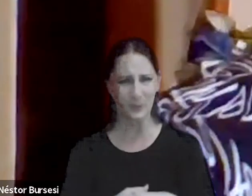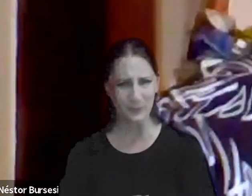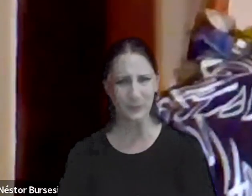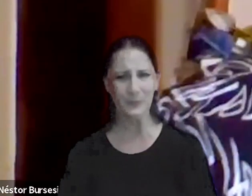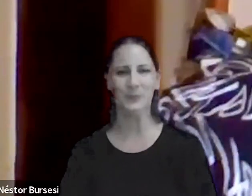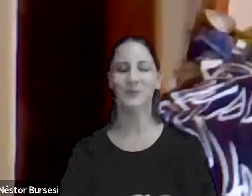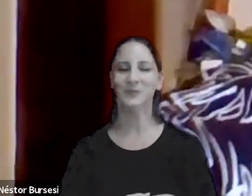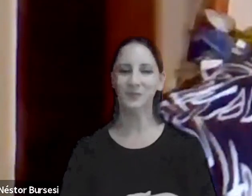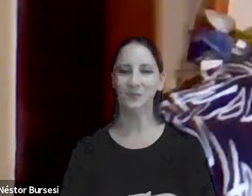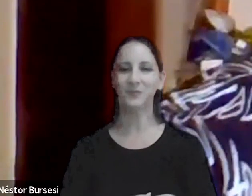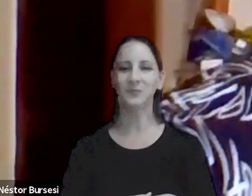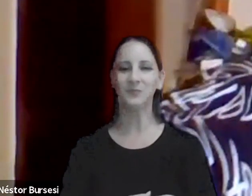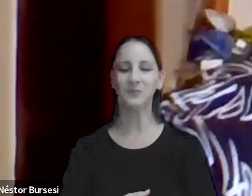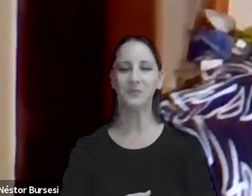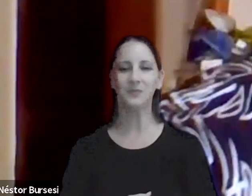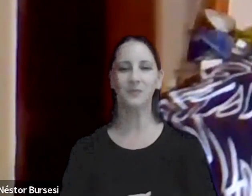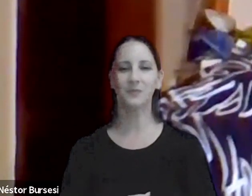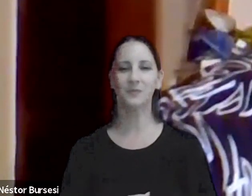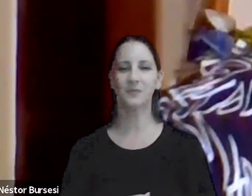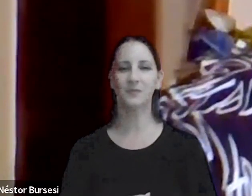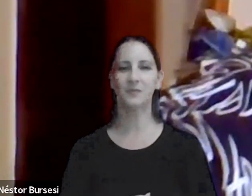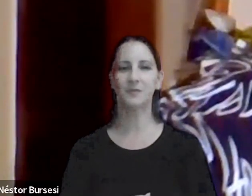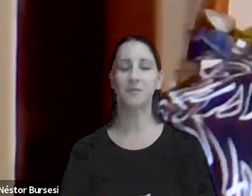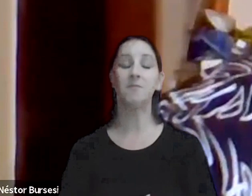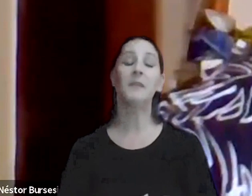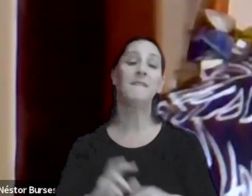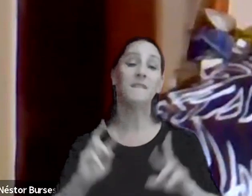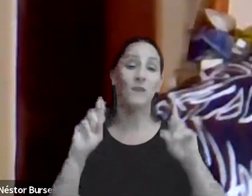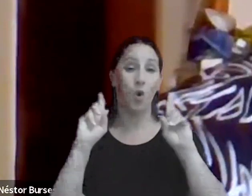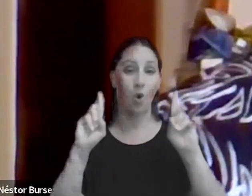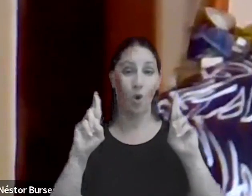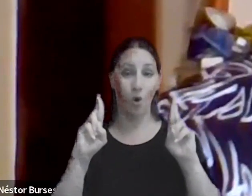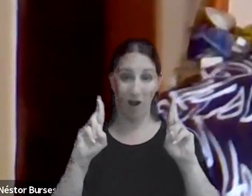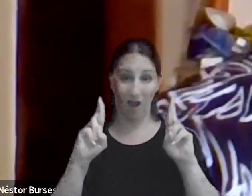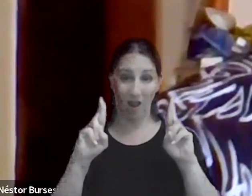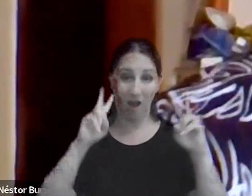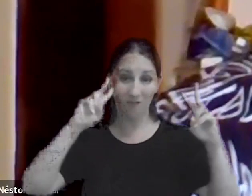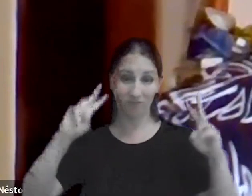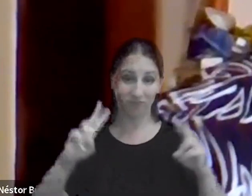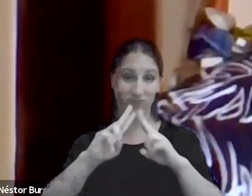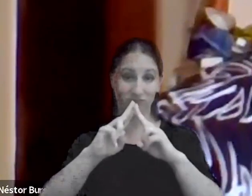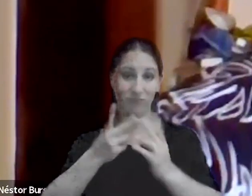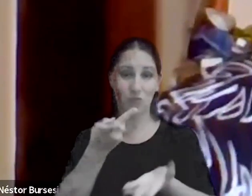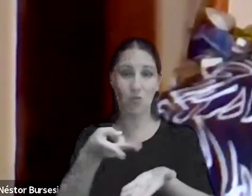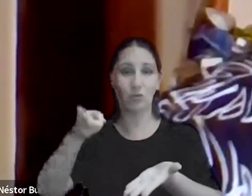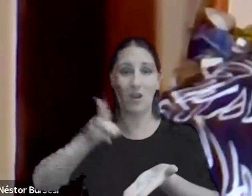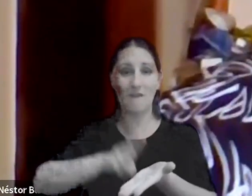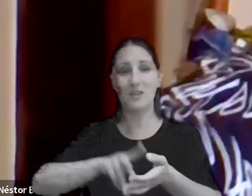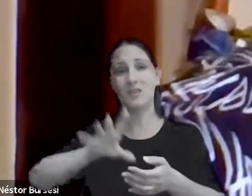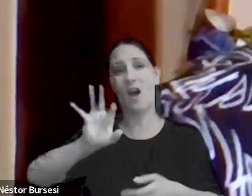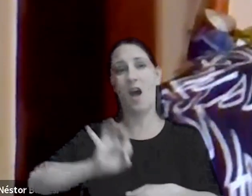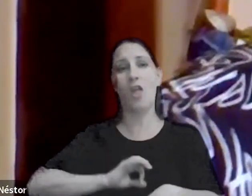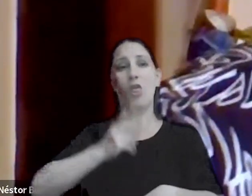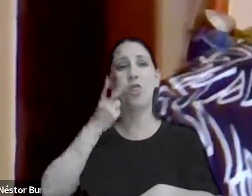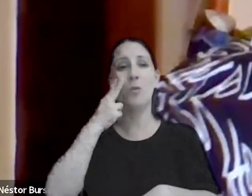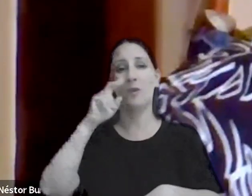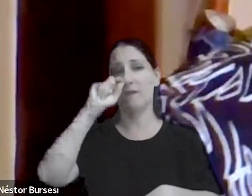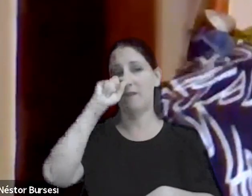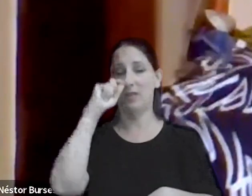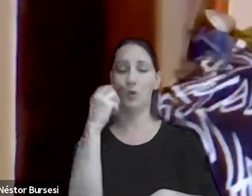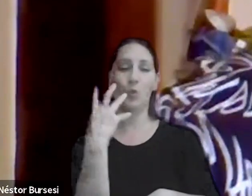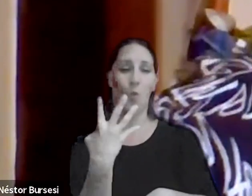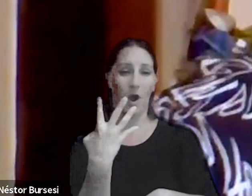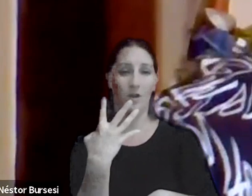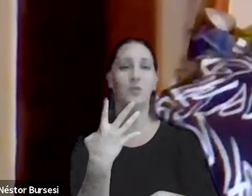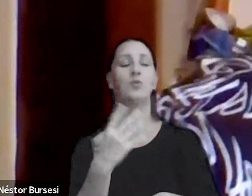no digo este esperamos vernos en el año 24 mejorando lo que